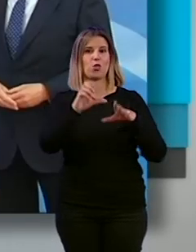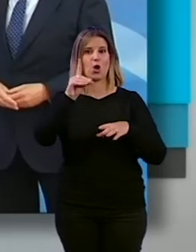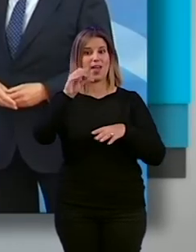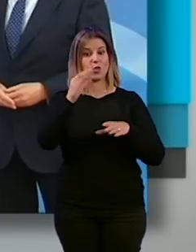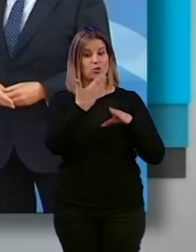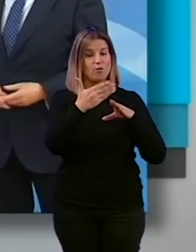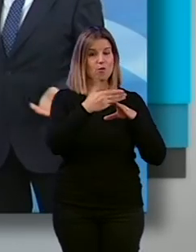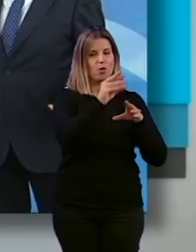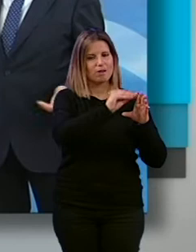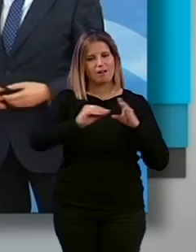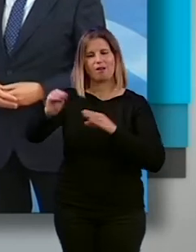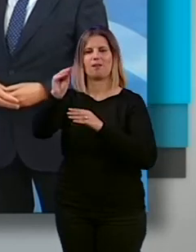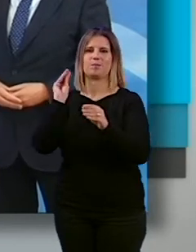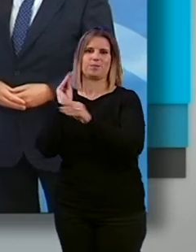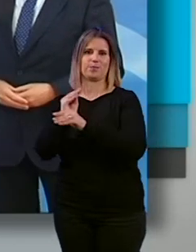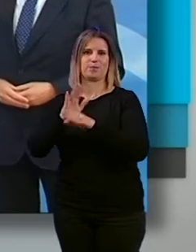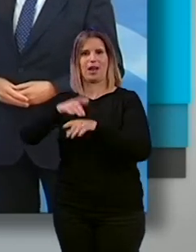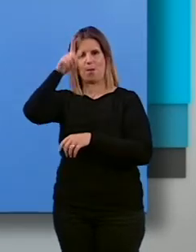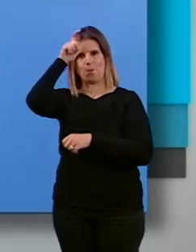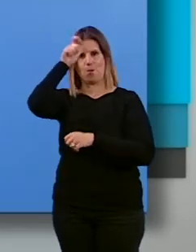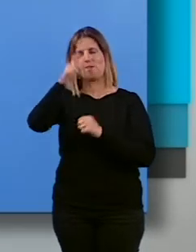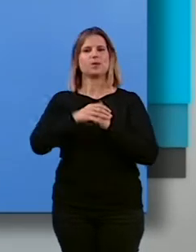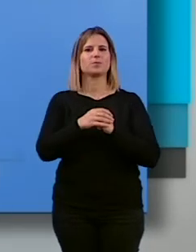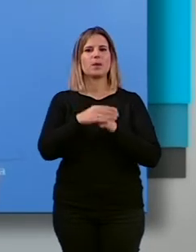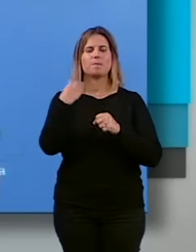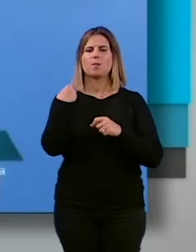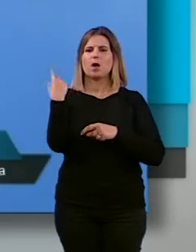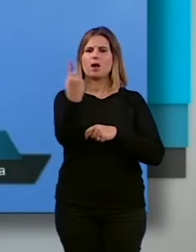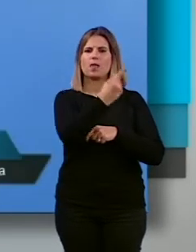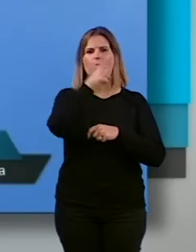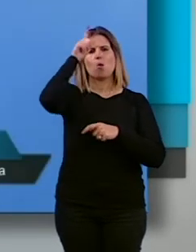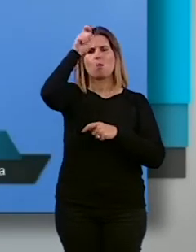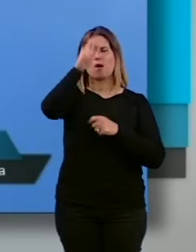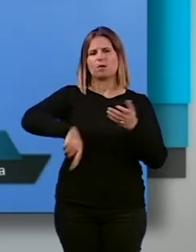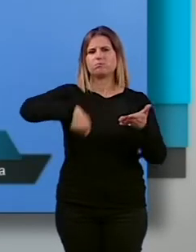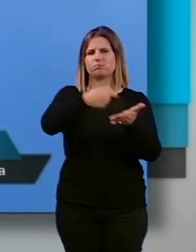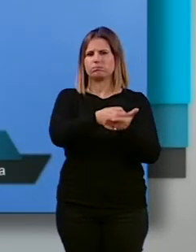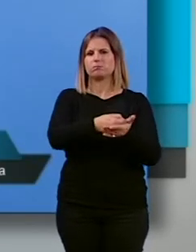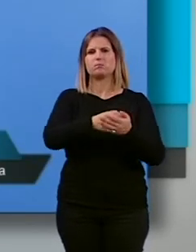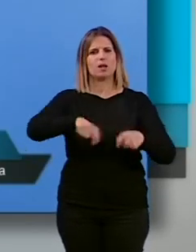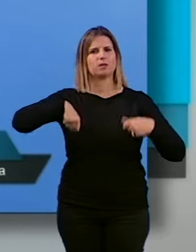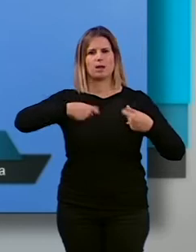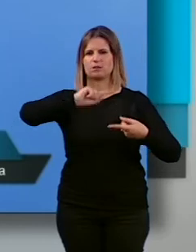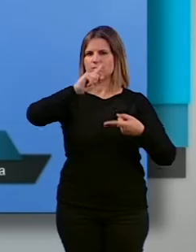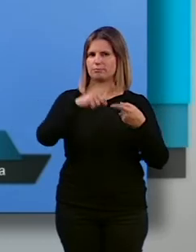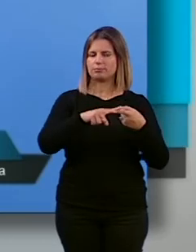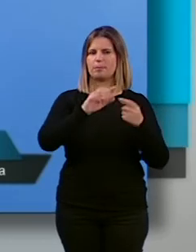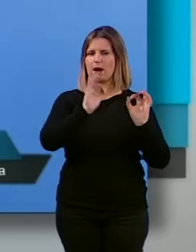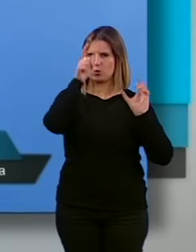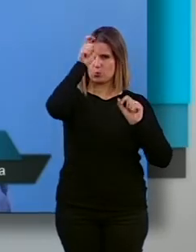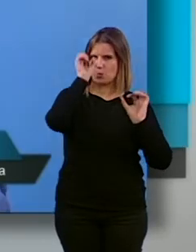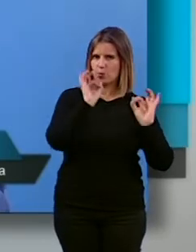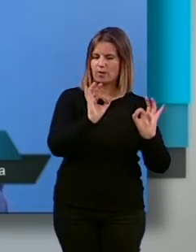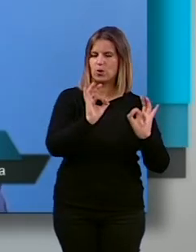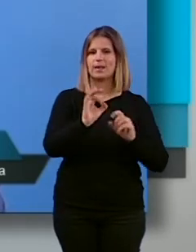se reinviertan en los propios municipios. Lo que esté asignado a cada municipio que se invierta se gaste y sea para el desarrollo de ese municipio.